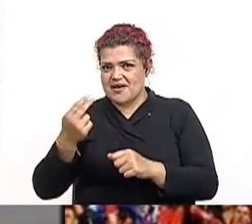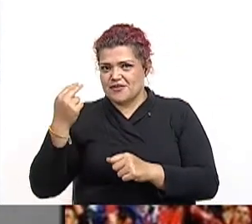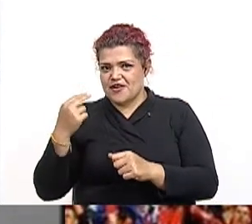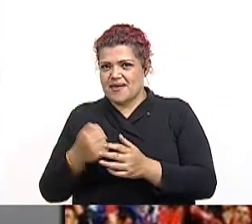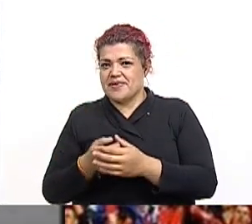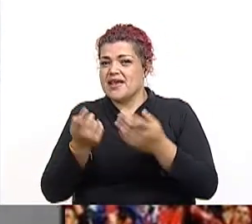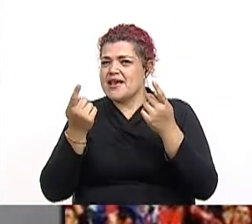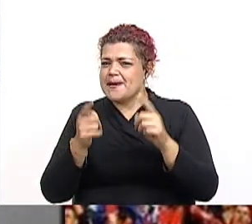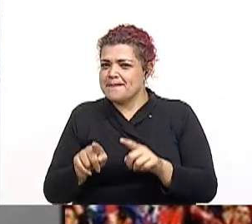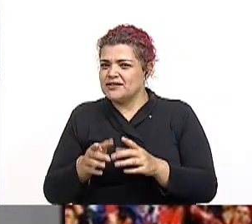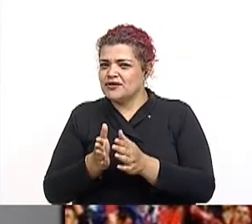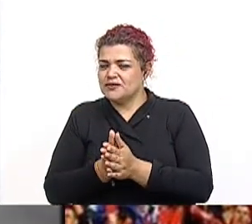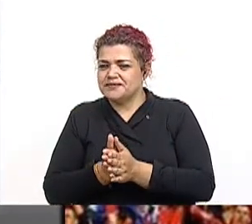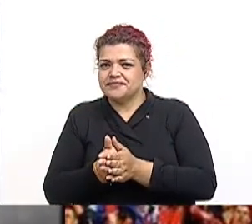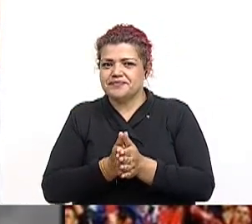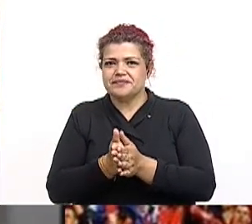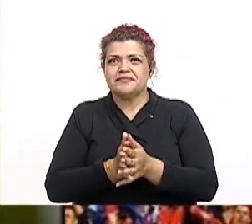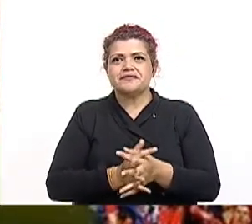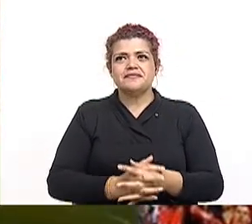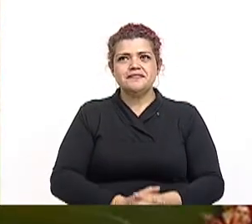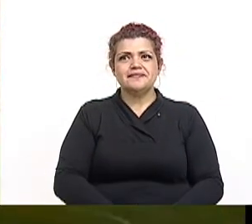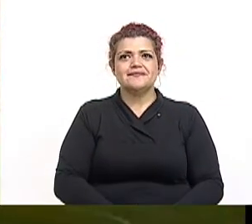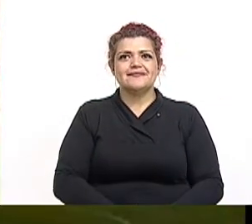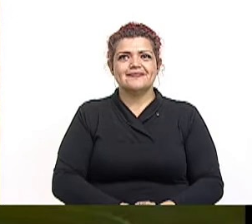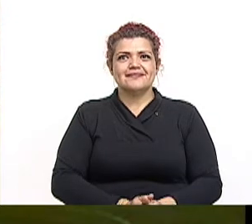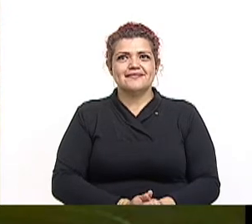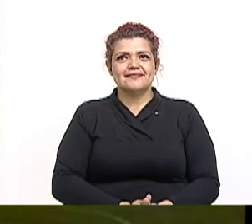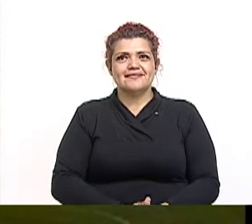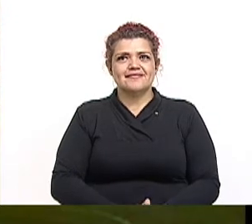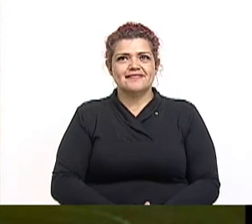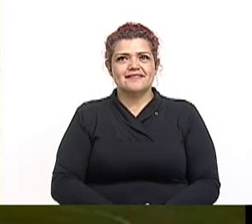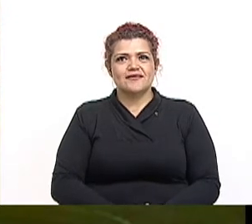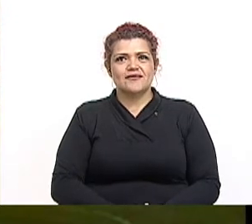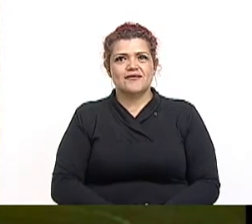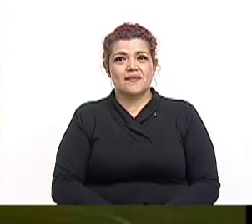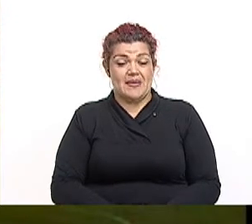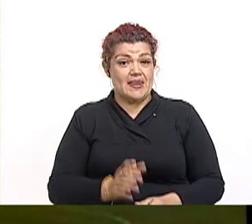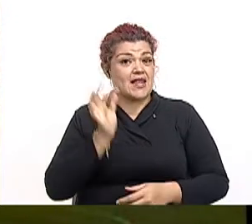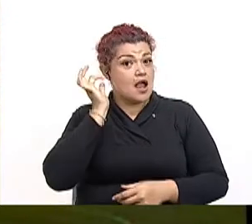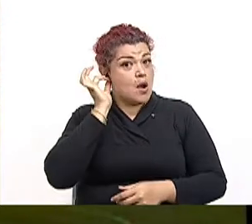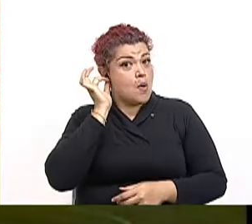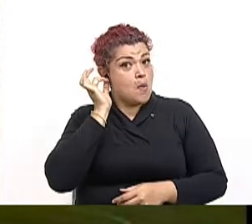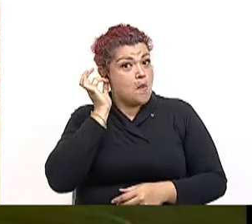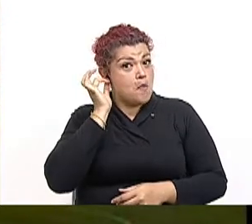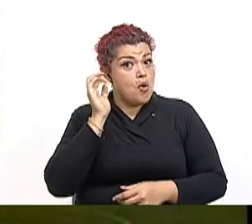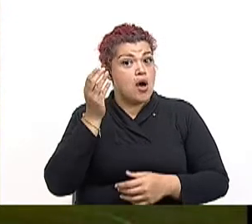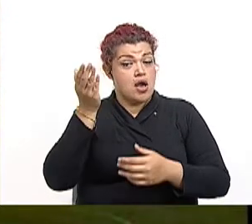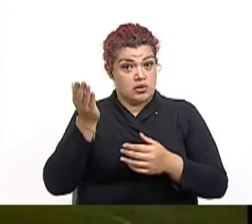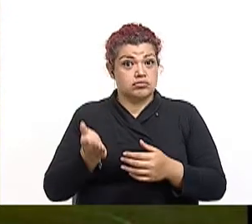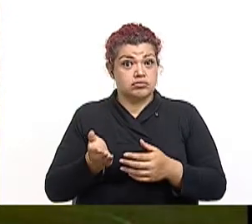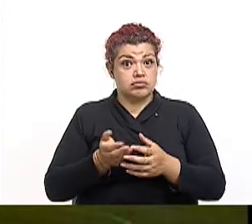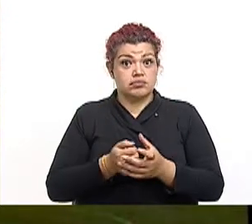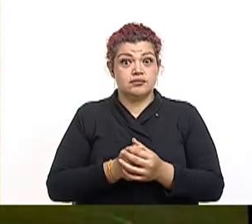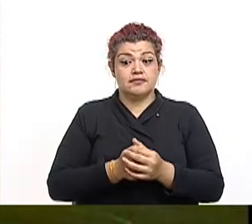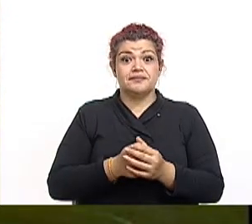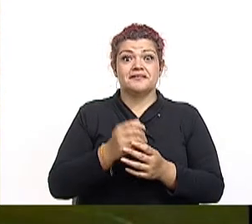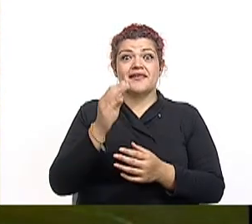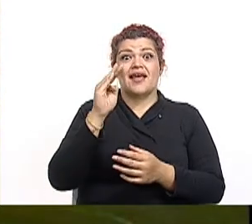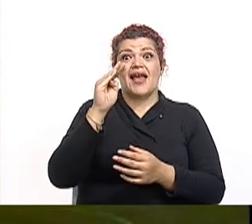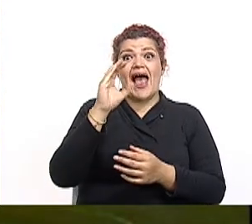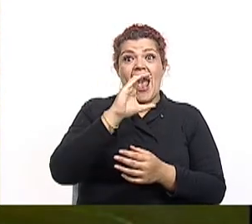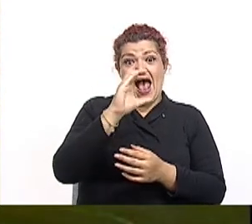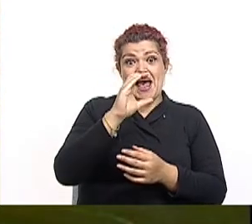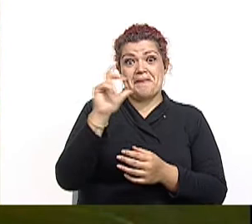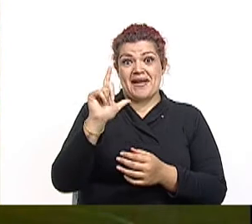Aprendo en casa, la forma más divertida de aprender. Bueno, gracias a don Juan Miguel Hurtado. Efectivamente, como lo